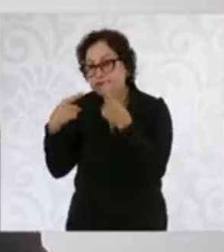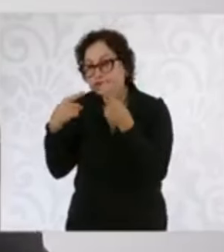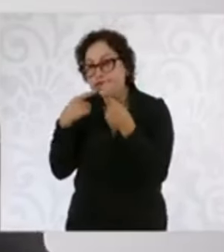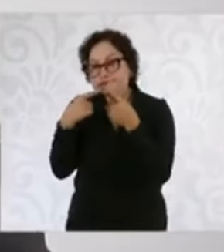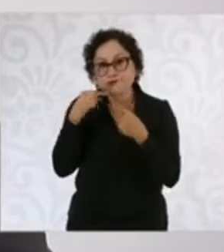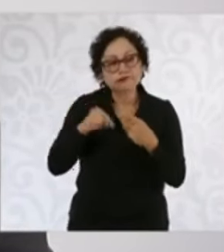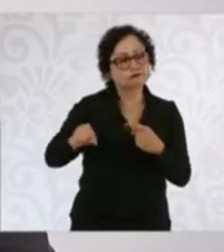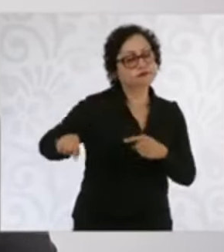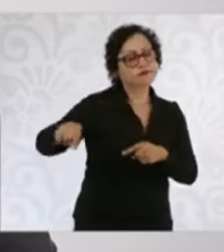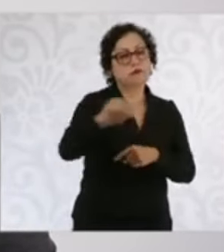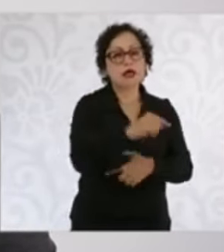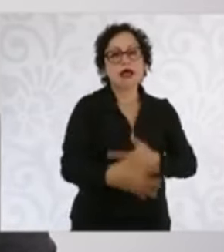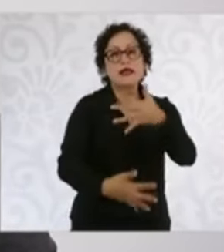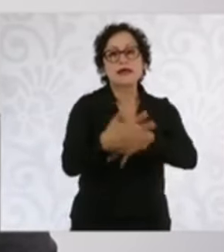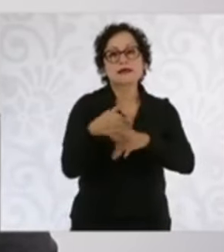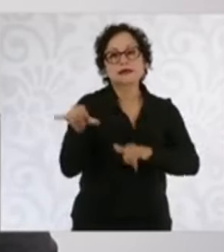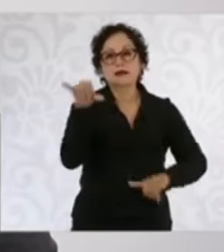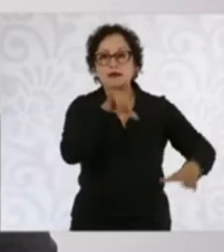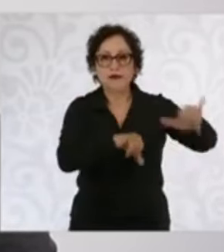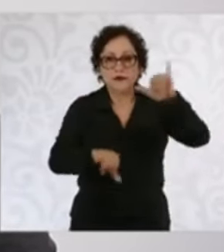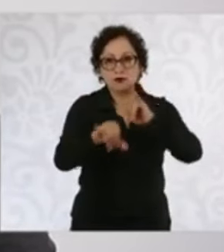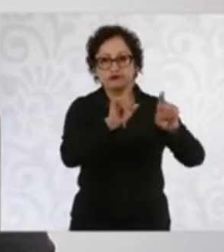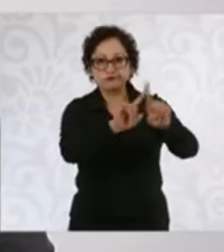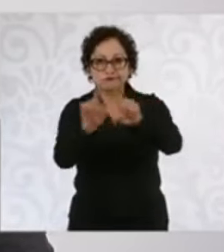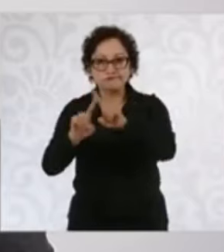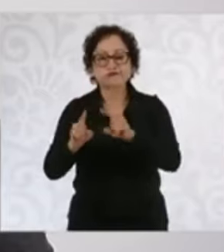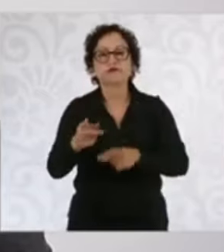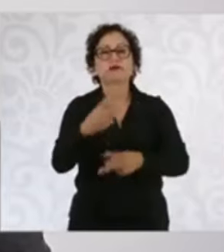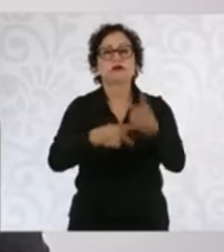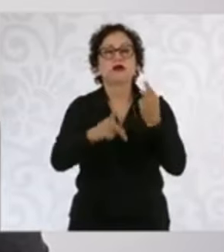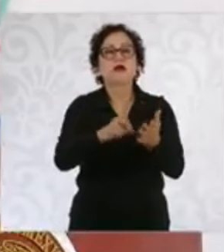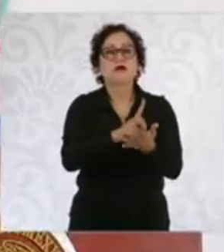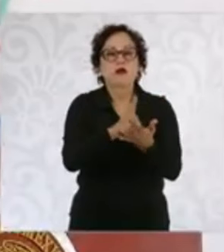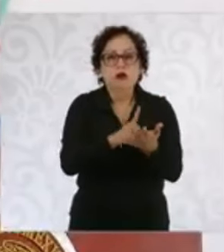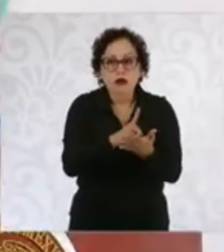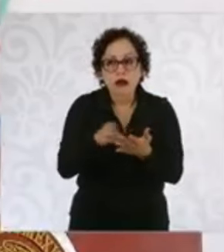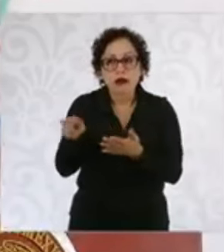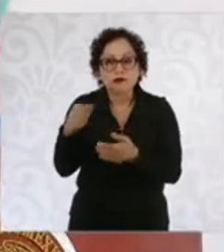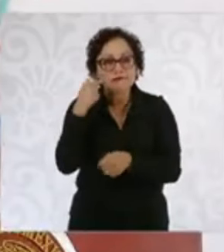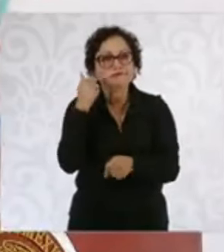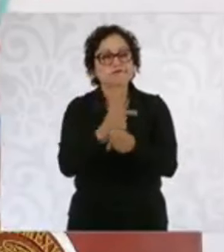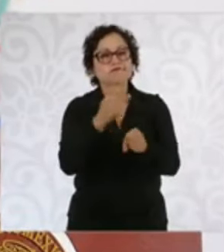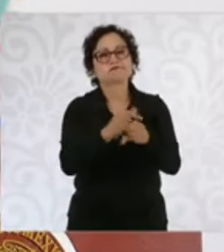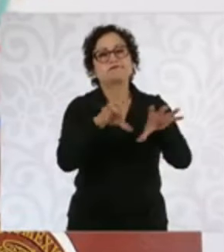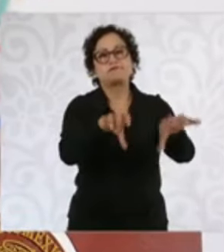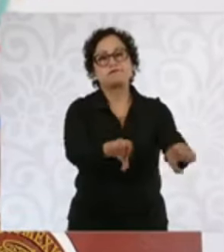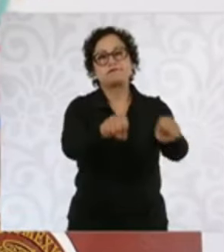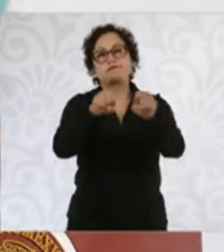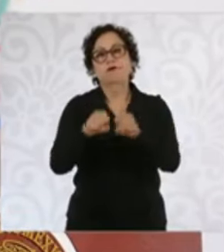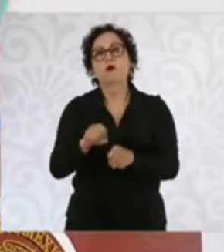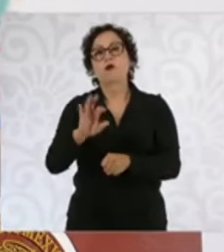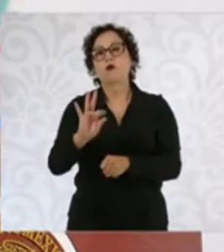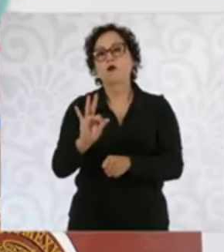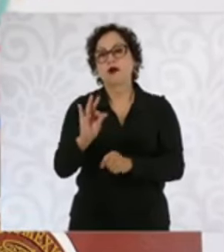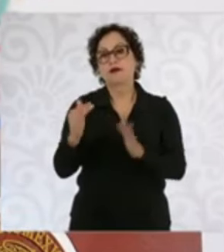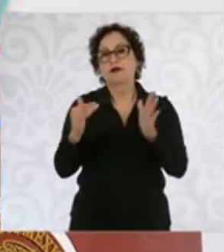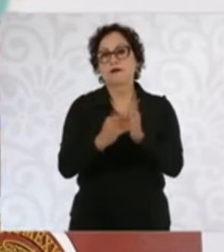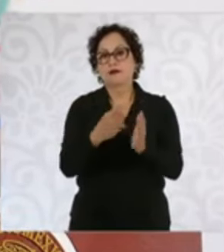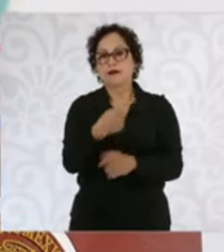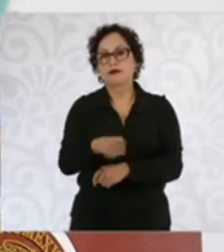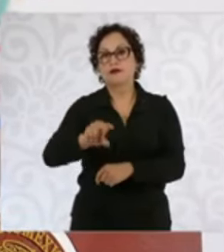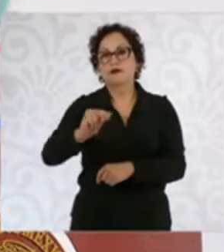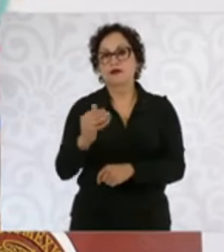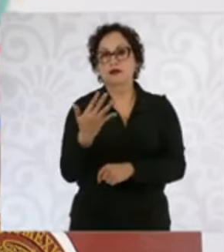laboratorios clandestinos para la elaboración de drogas sintéticas, donde se aseguraron 40 mil 185 litros